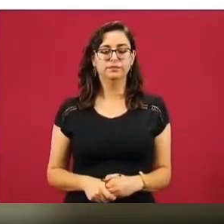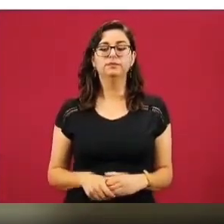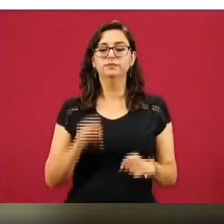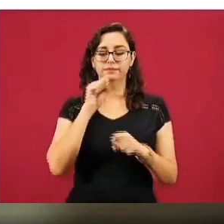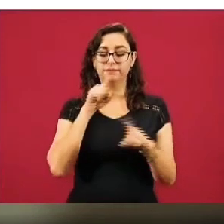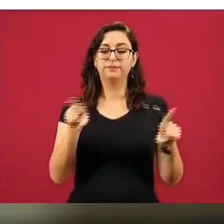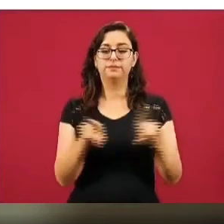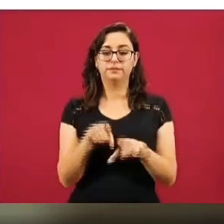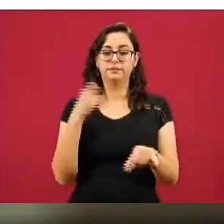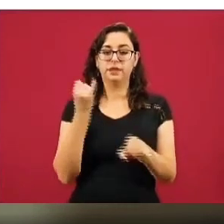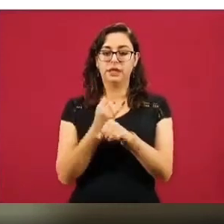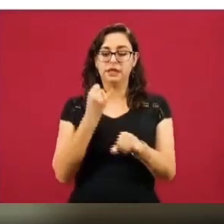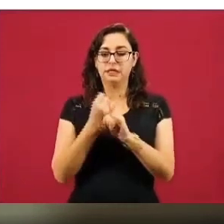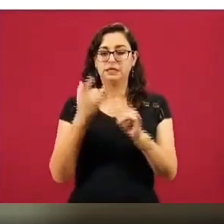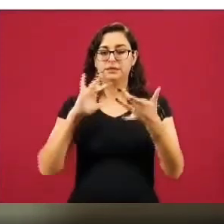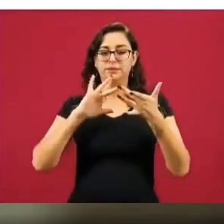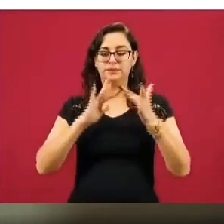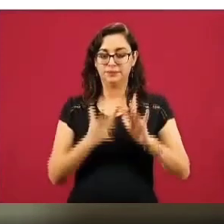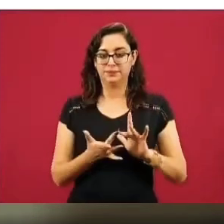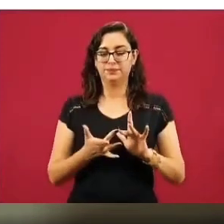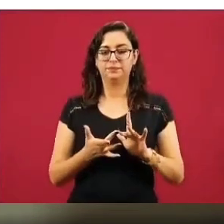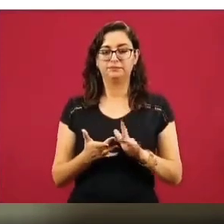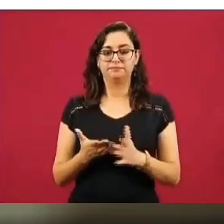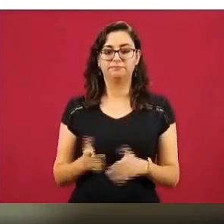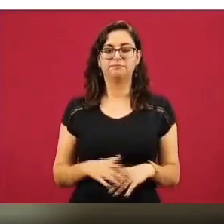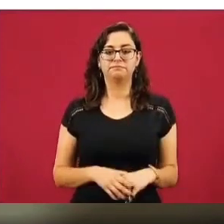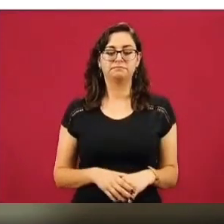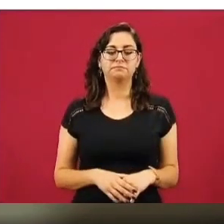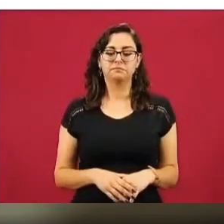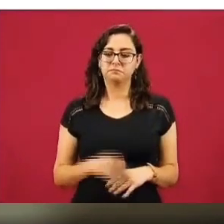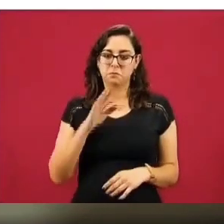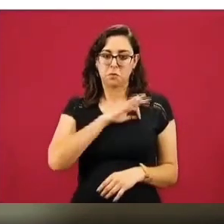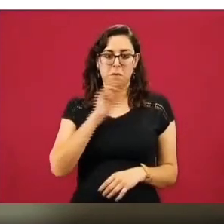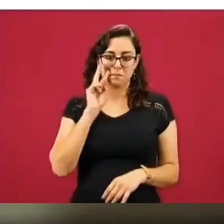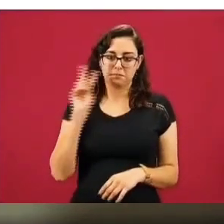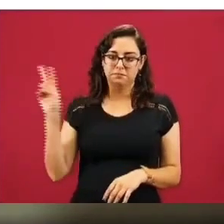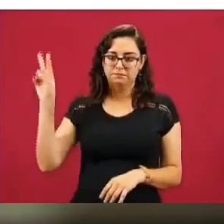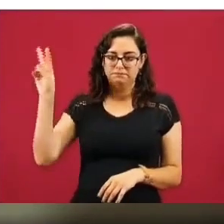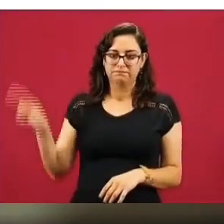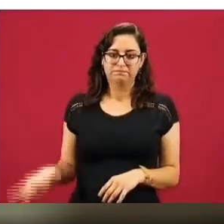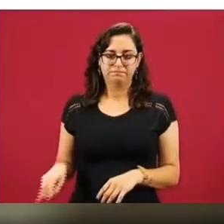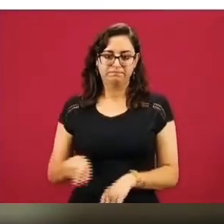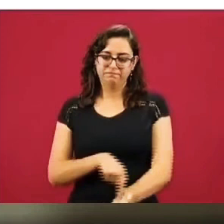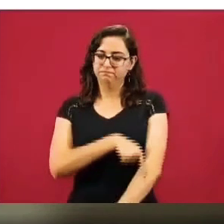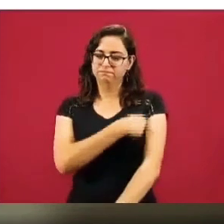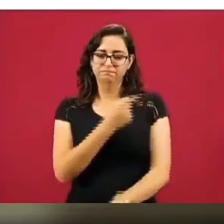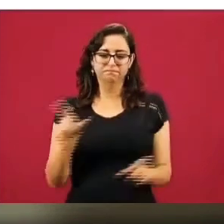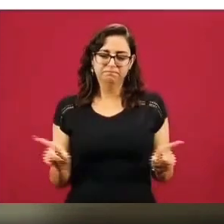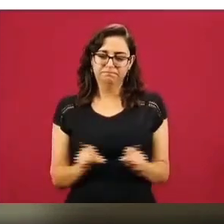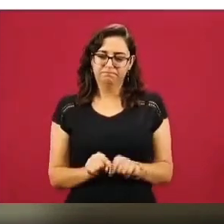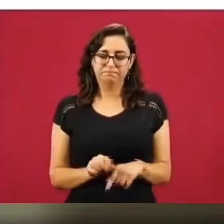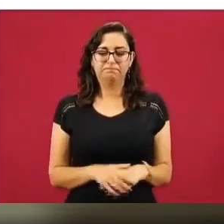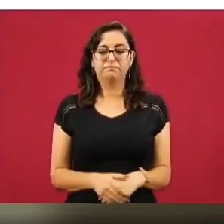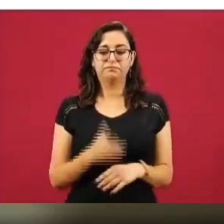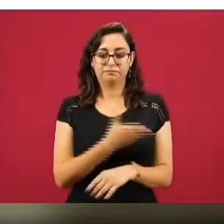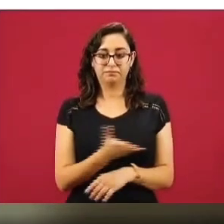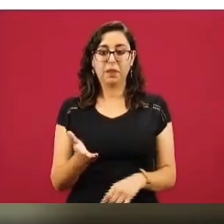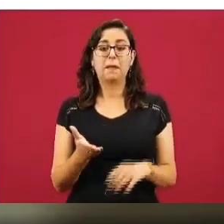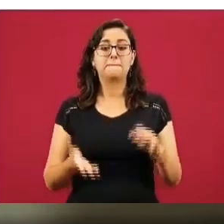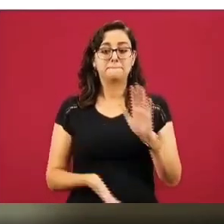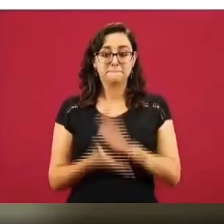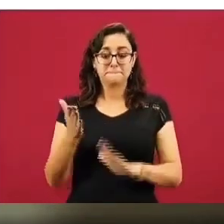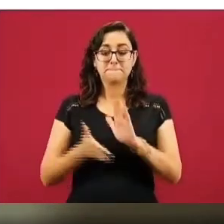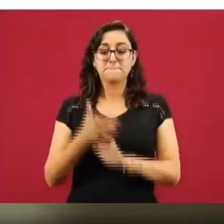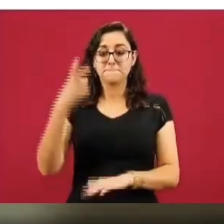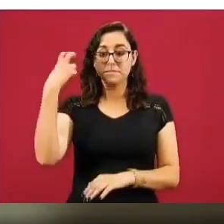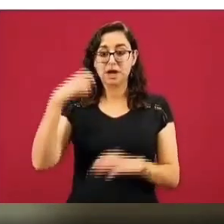sociales. Aquí les dejo las direcciones para no alargarme más. Recordarles que en estos viajes que ya están llevando a cabo estamos exigiendo a